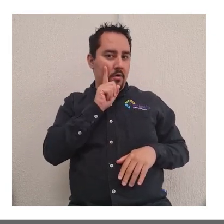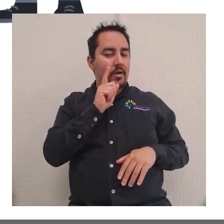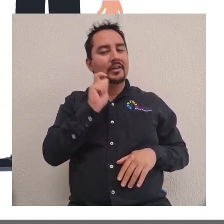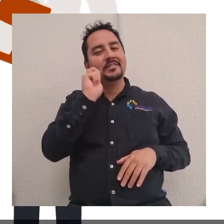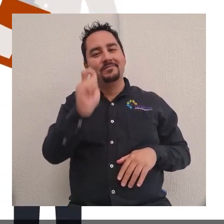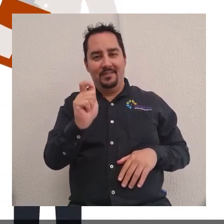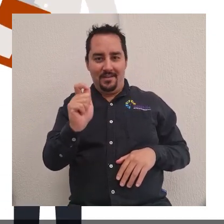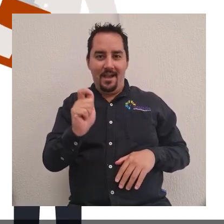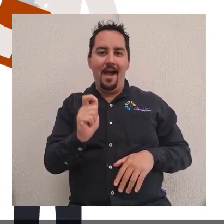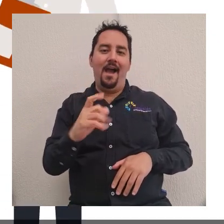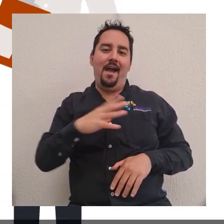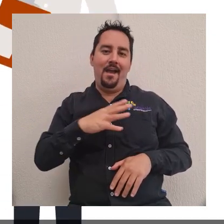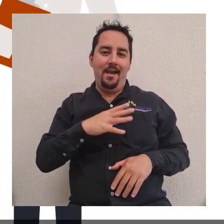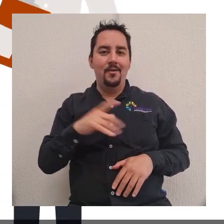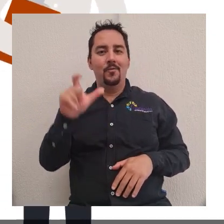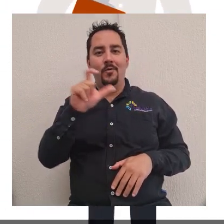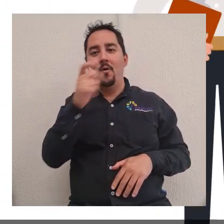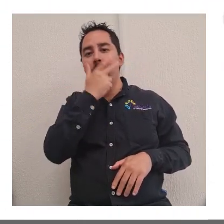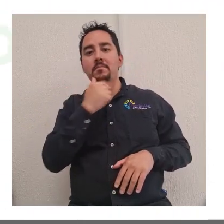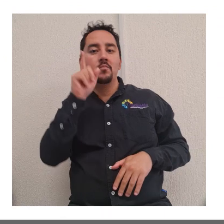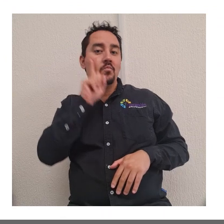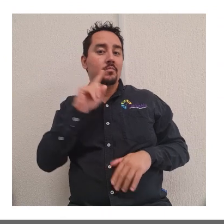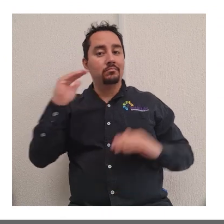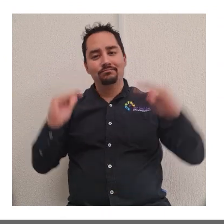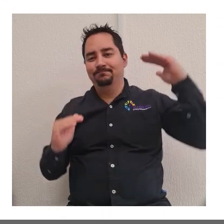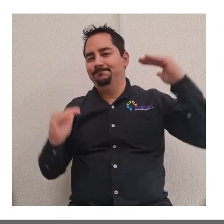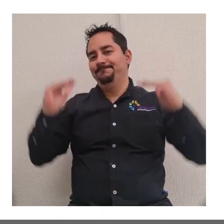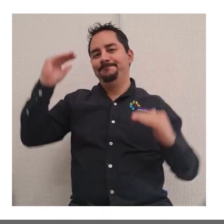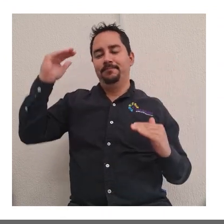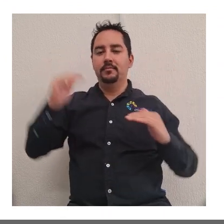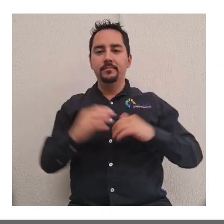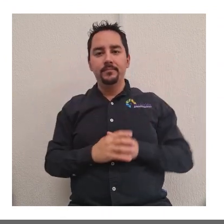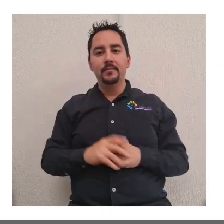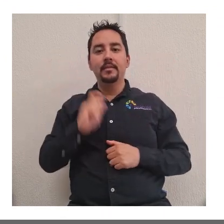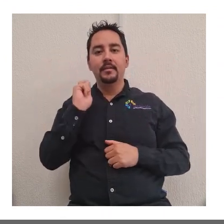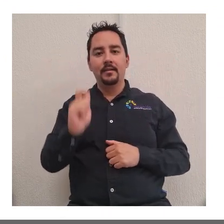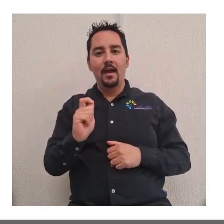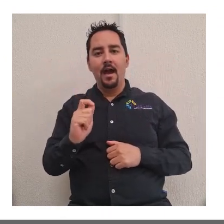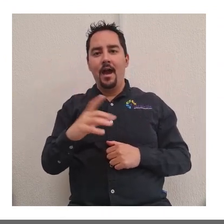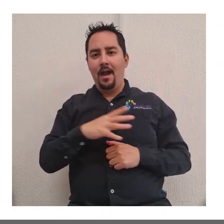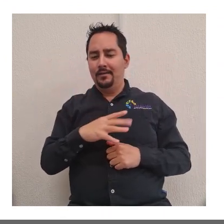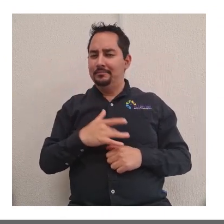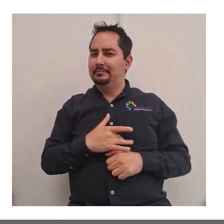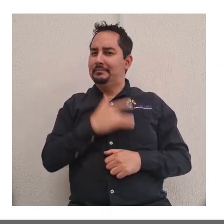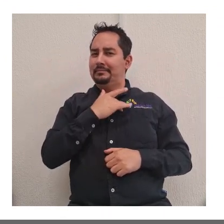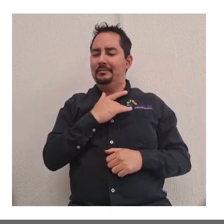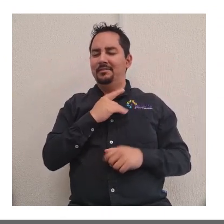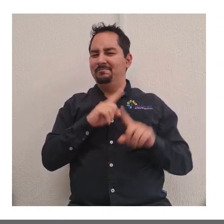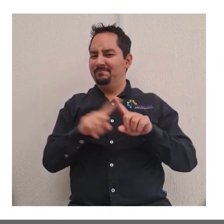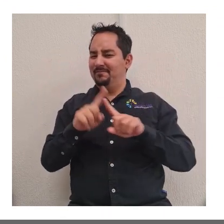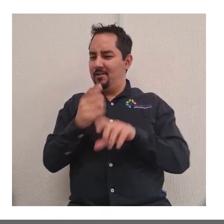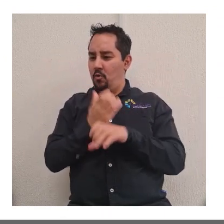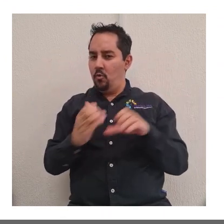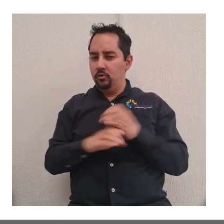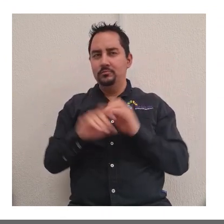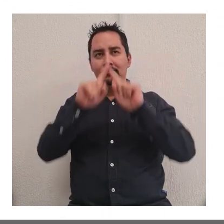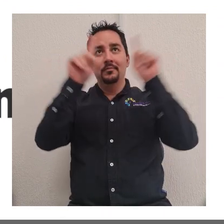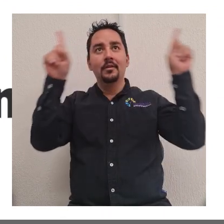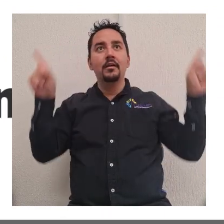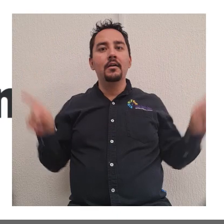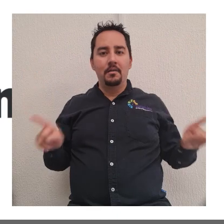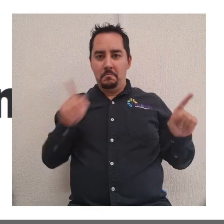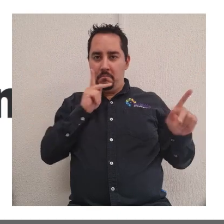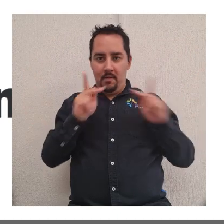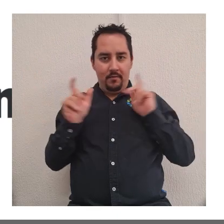Expresa las condiciones de desigualdad entre hombres y mujeres. Genera intimidación, exclusión, ofensa,